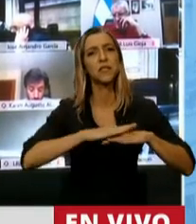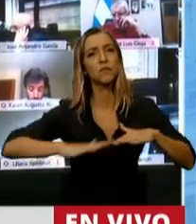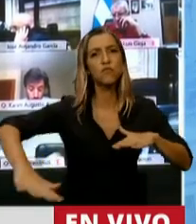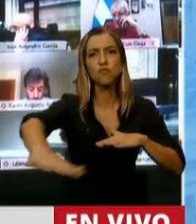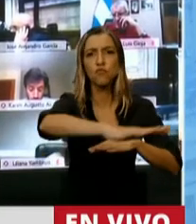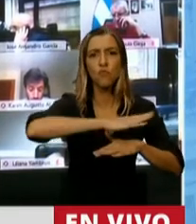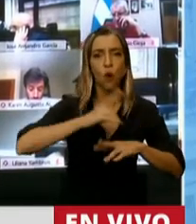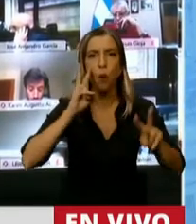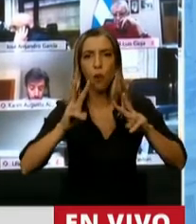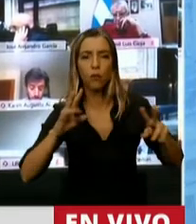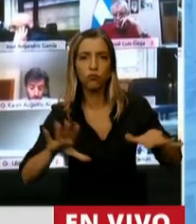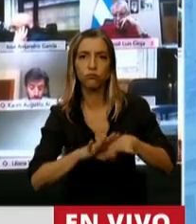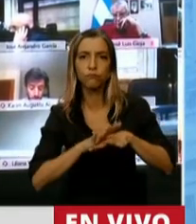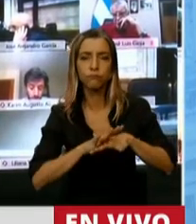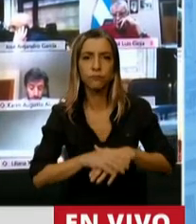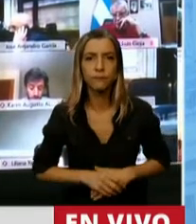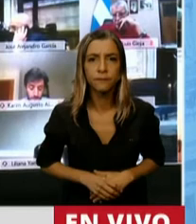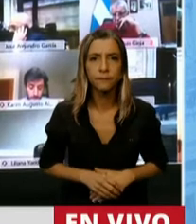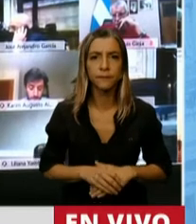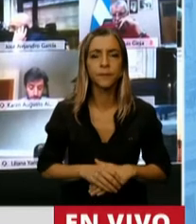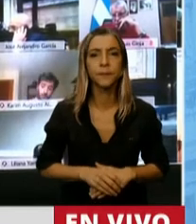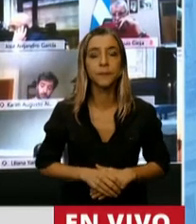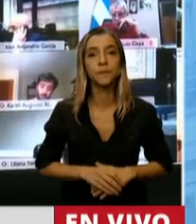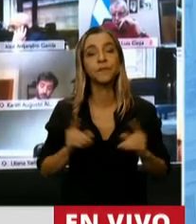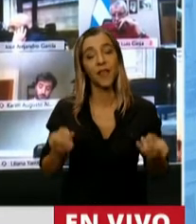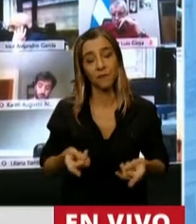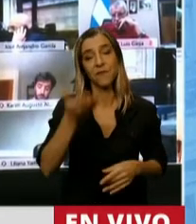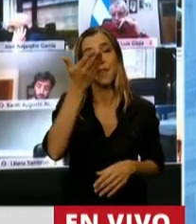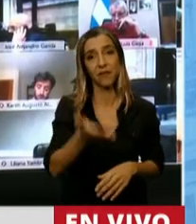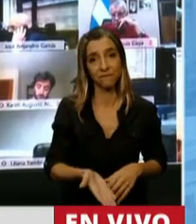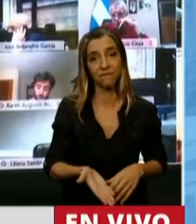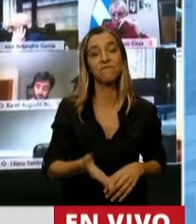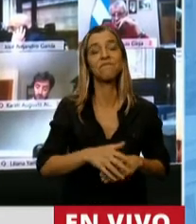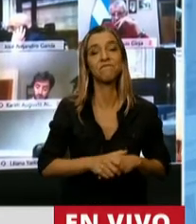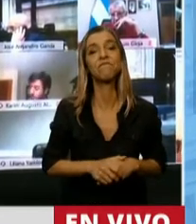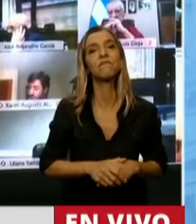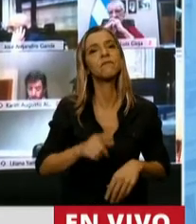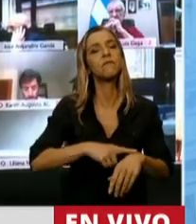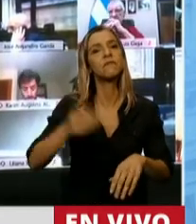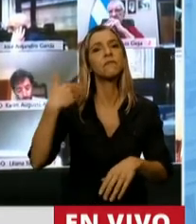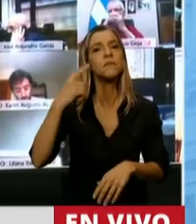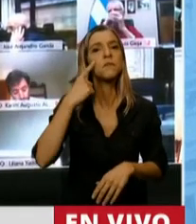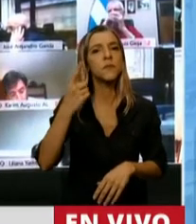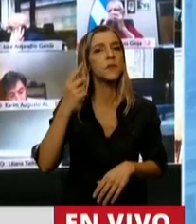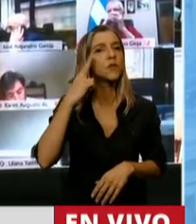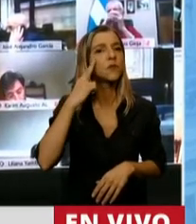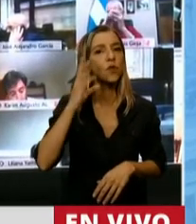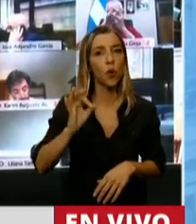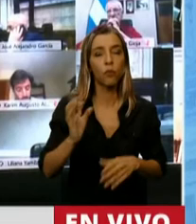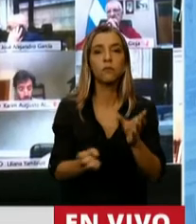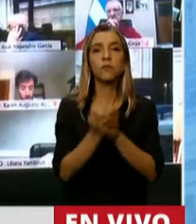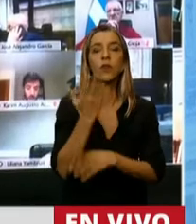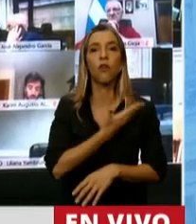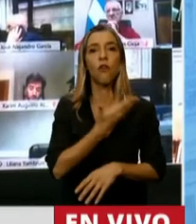Héctor el Tigre Caballero fundó en 1990 la FAM, la Federación Argentina de